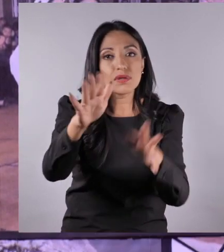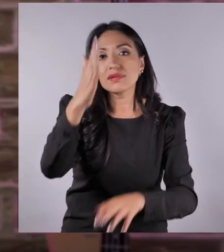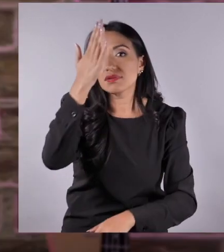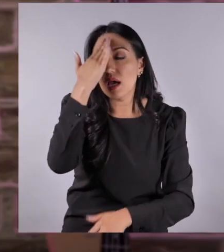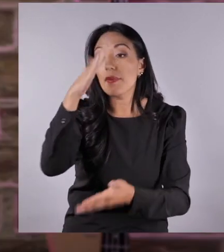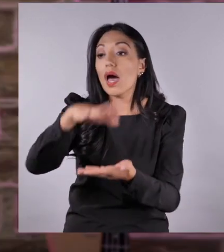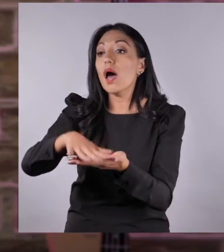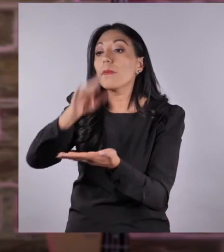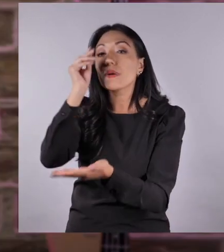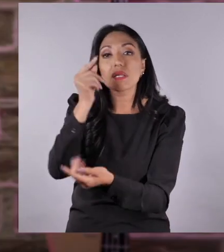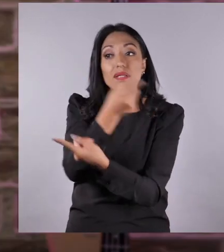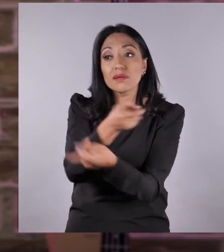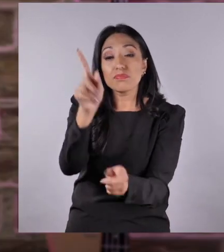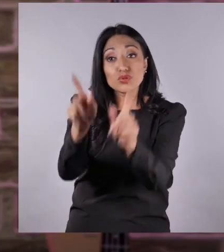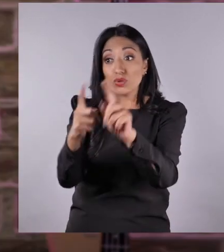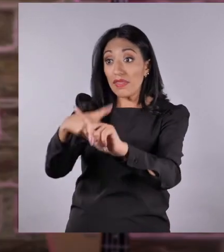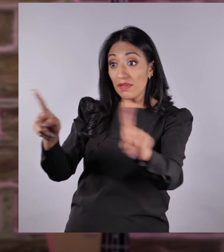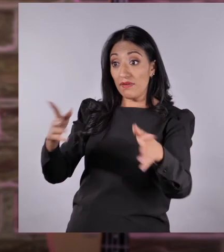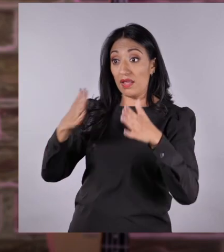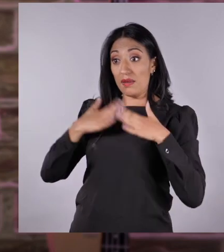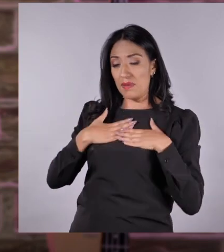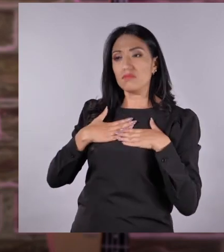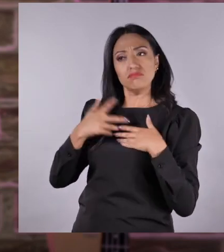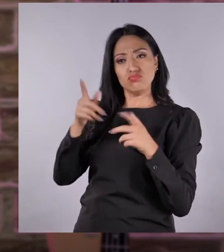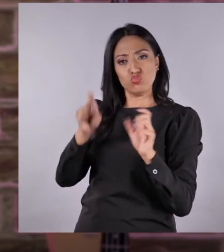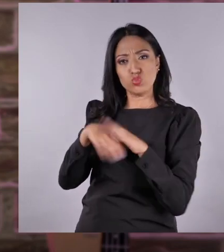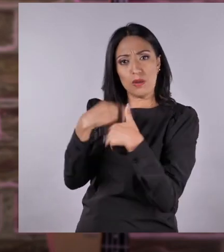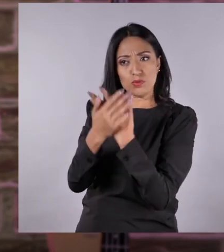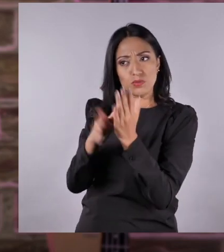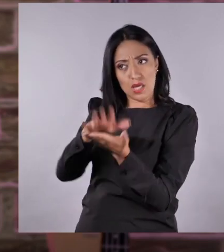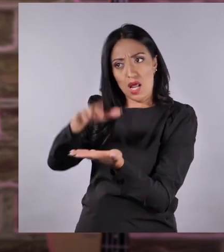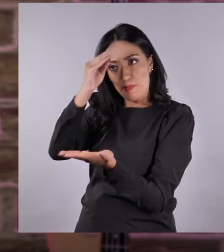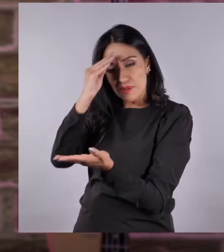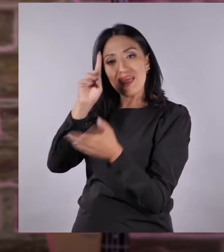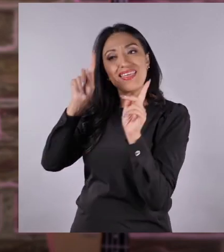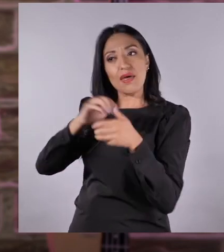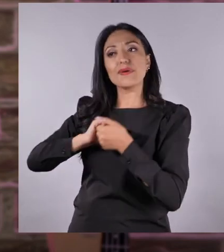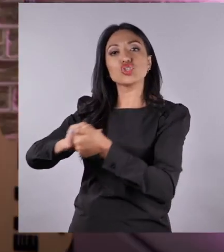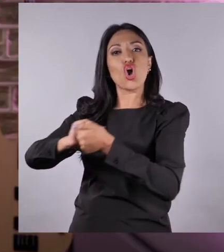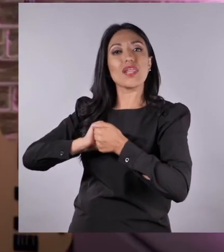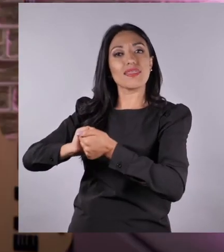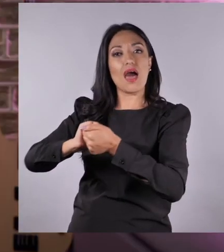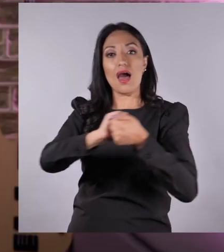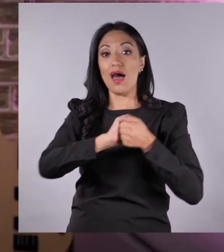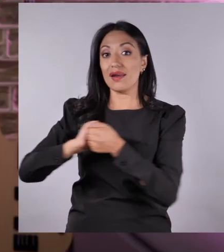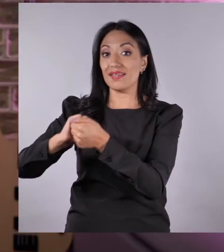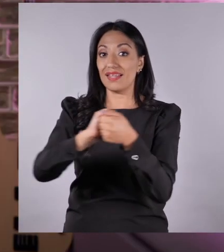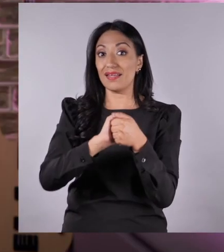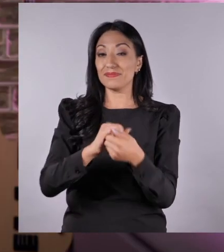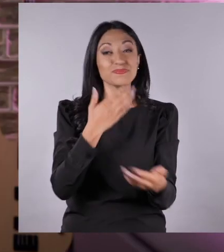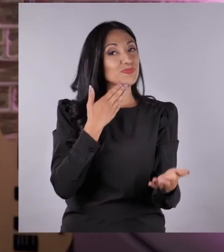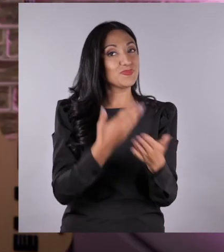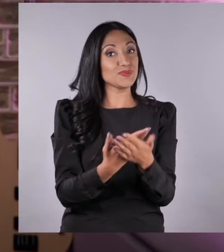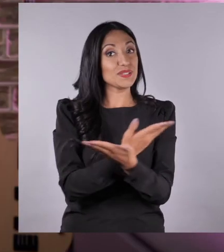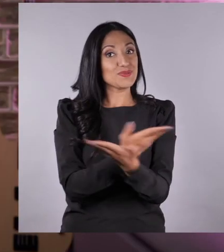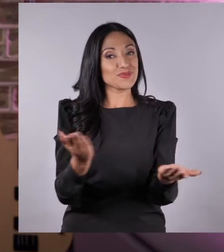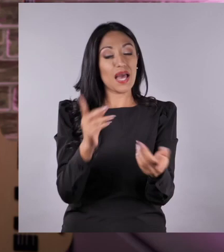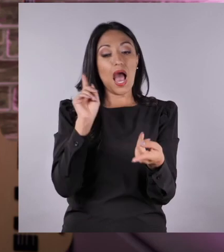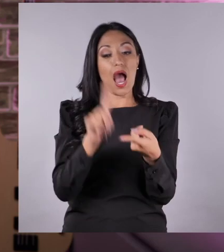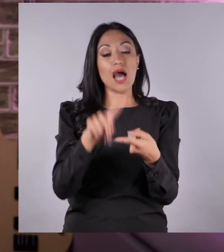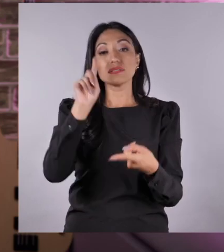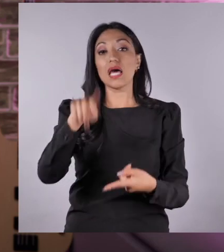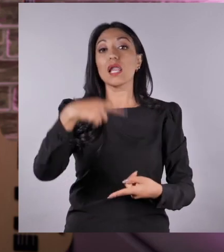Martichiques, a aprender de todas y todos quienes son distintos a nosotros y a ser solidarios con ellos. Gracias,